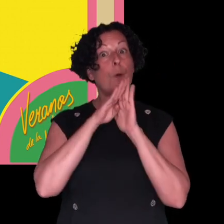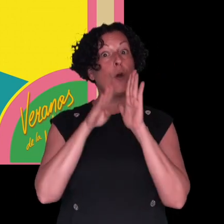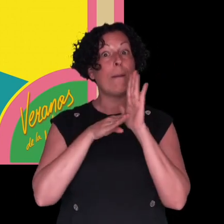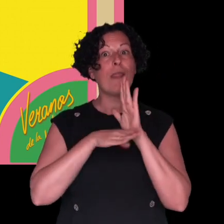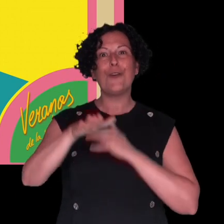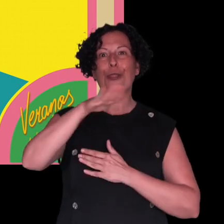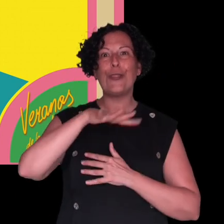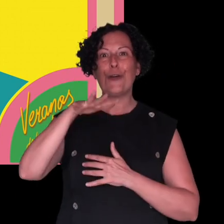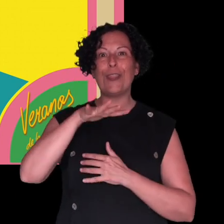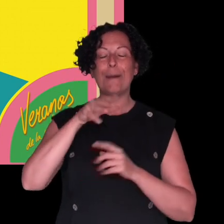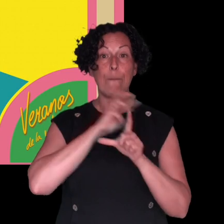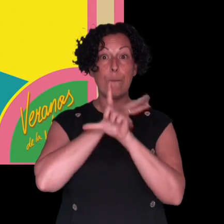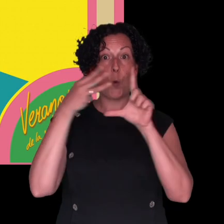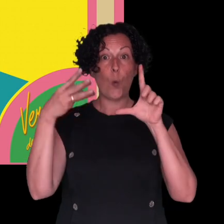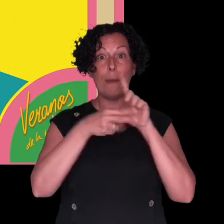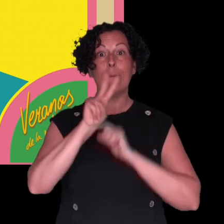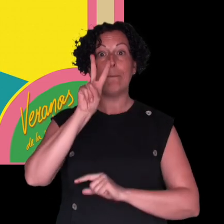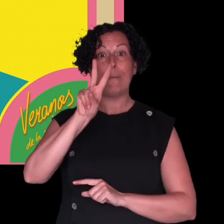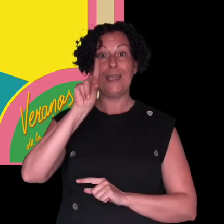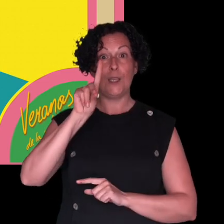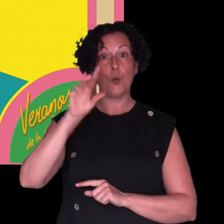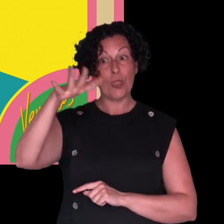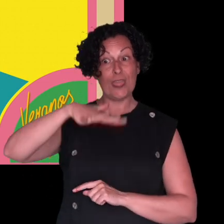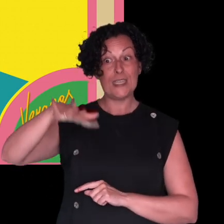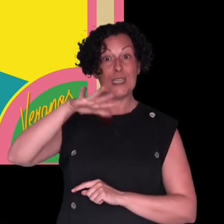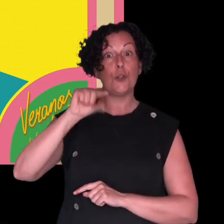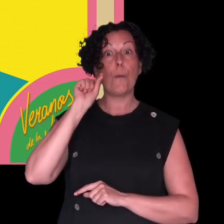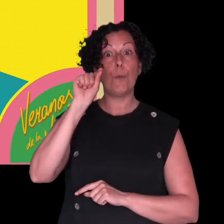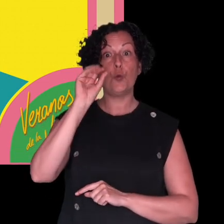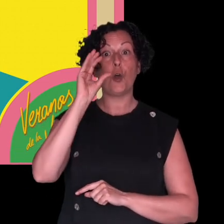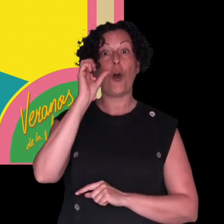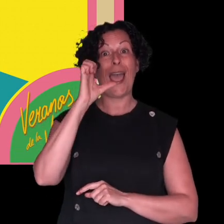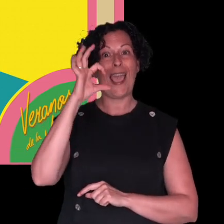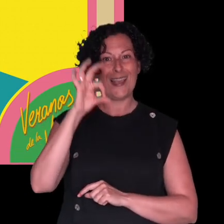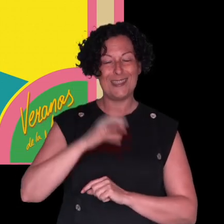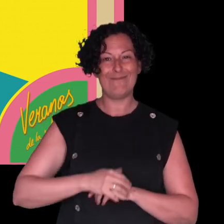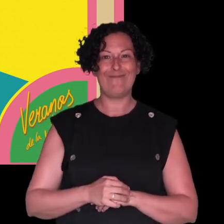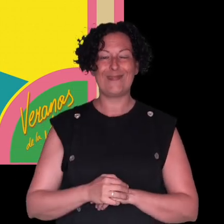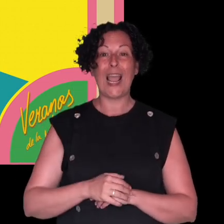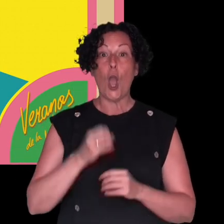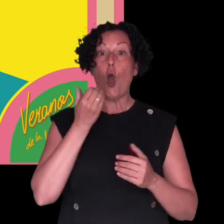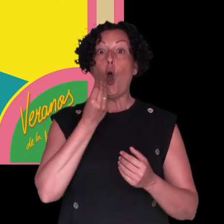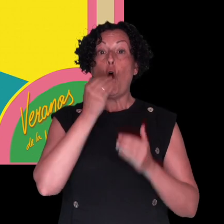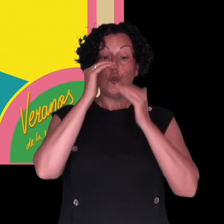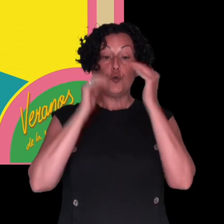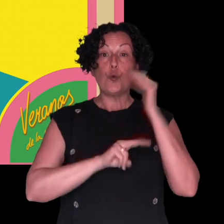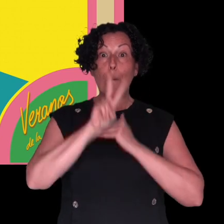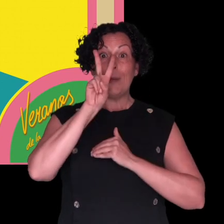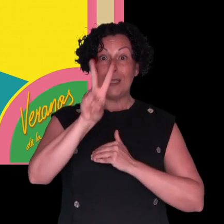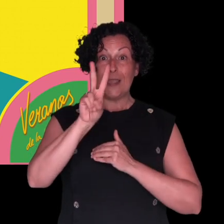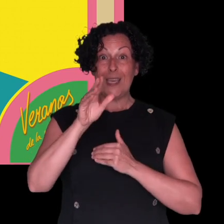accesibilidad y la programación están en la página web 21distritos.es.